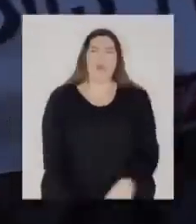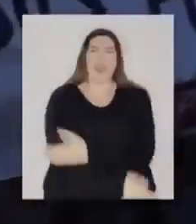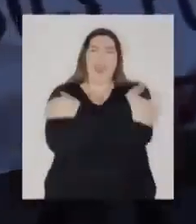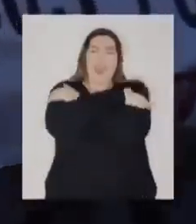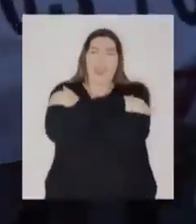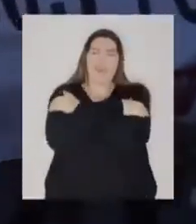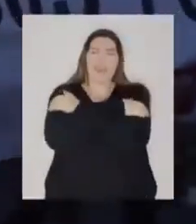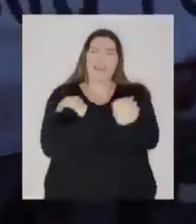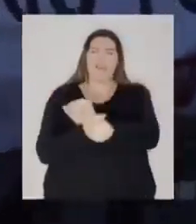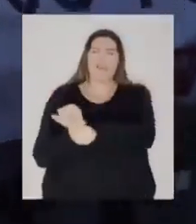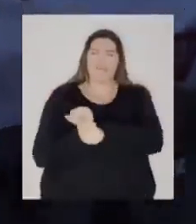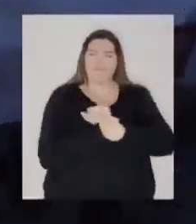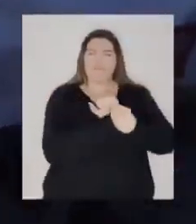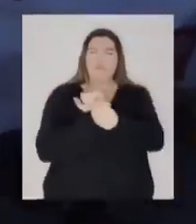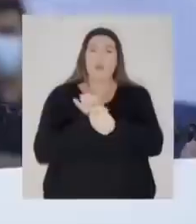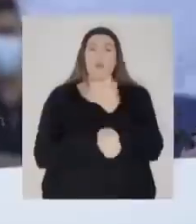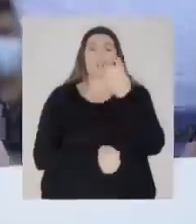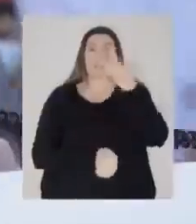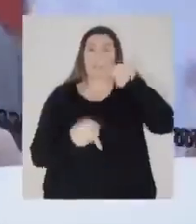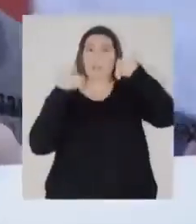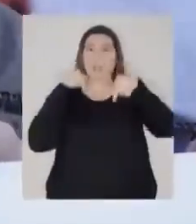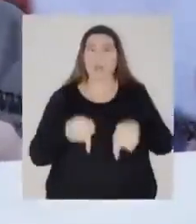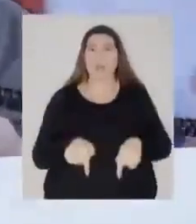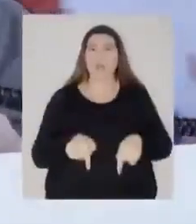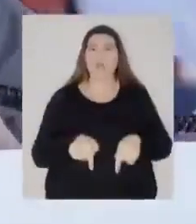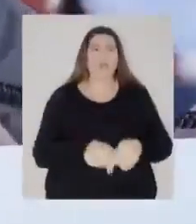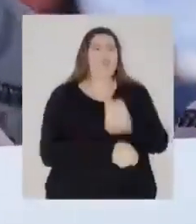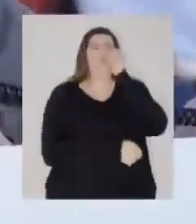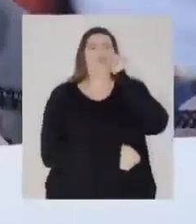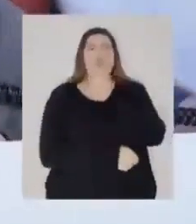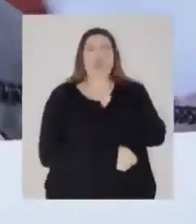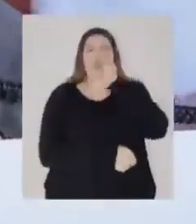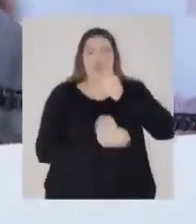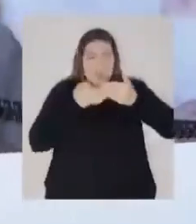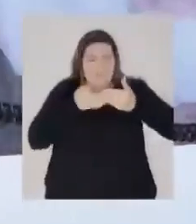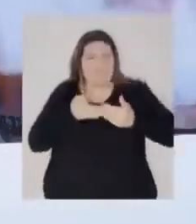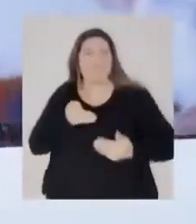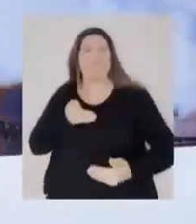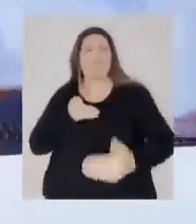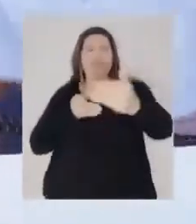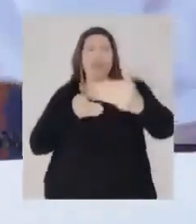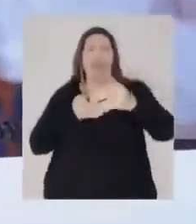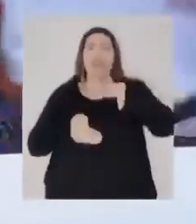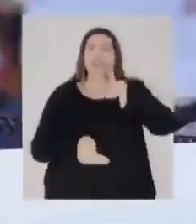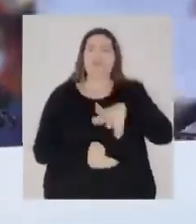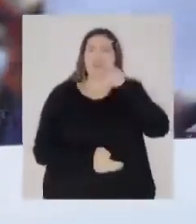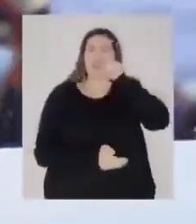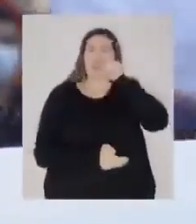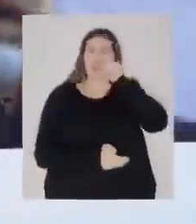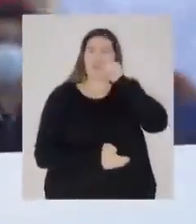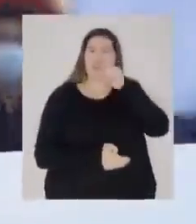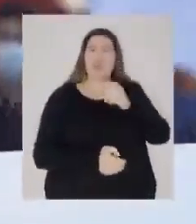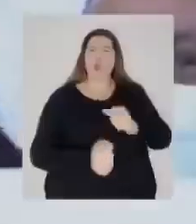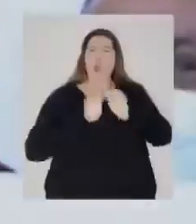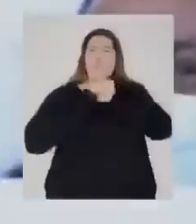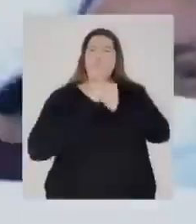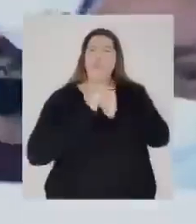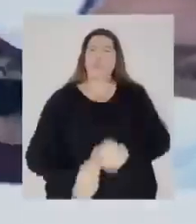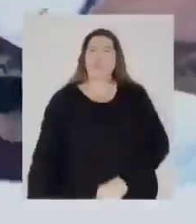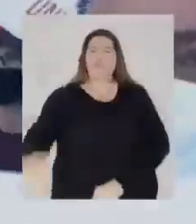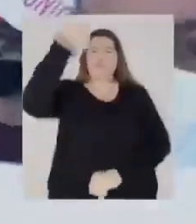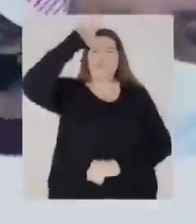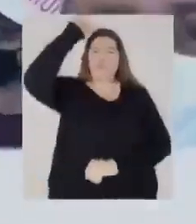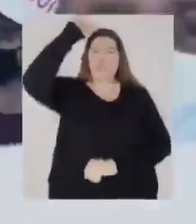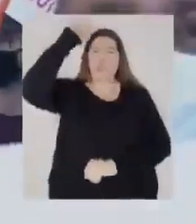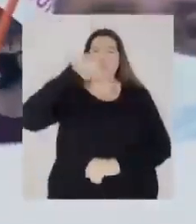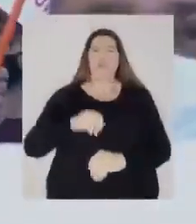fraterno. Pero no solamente hoy día. Todos los días de aquí para adelante son 18 de octubre compañeros. ¡Venceremos!